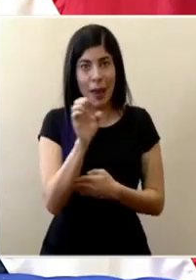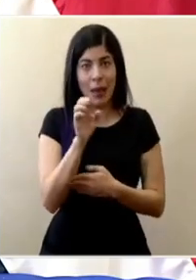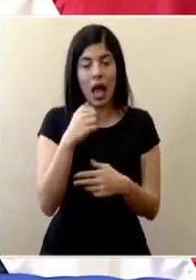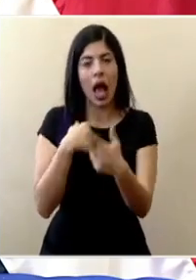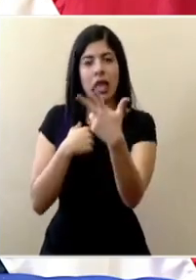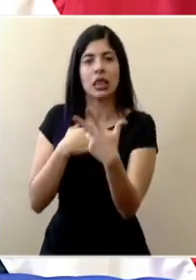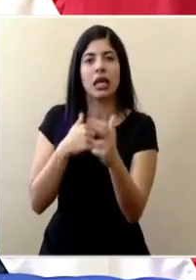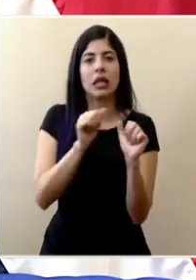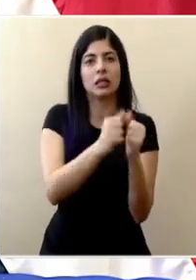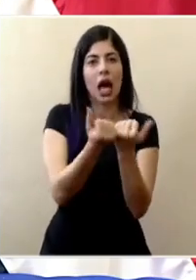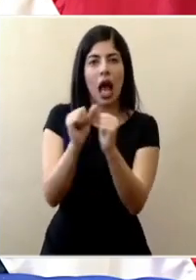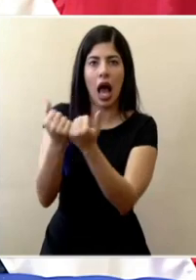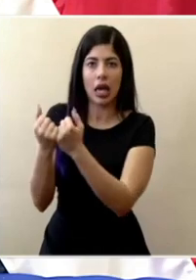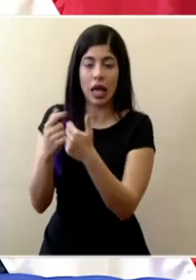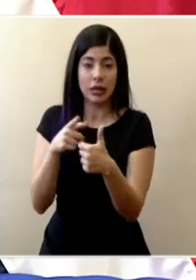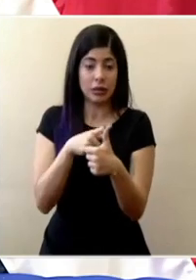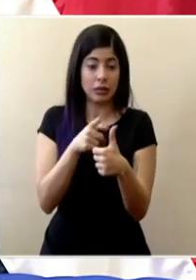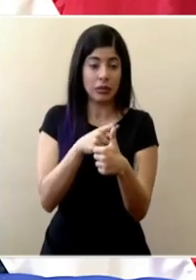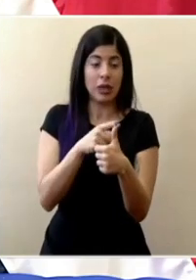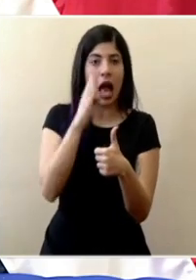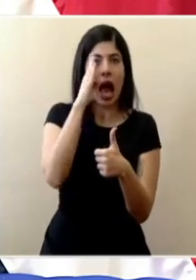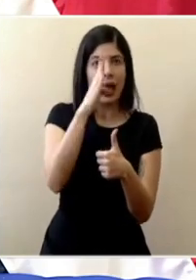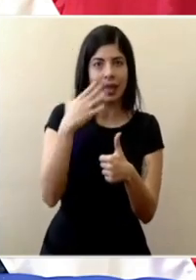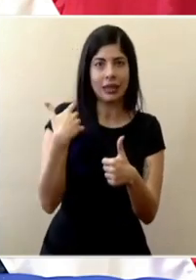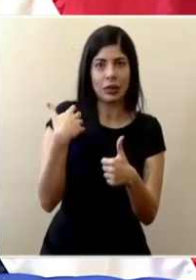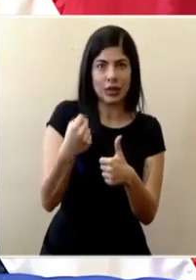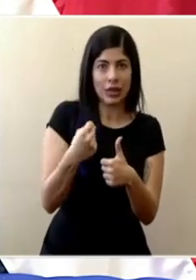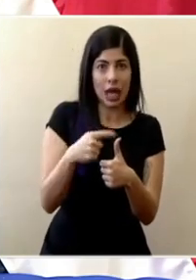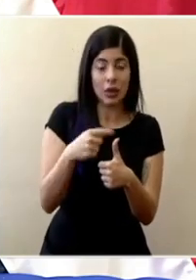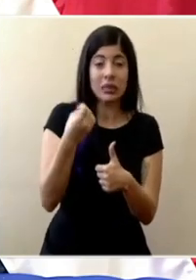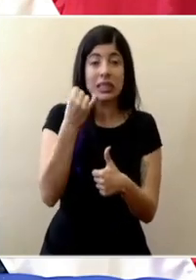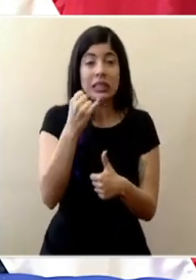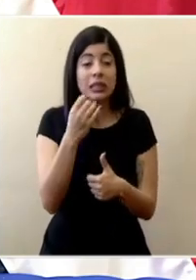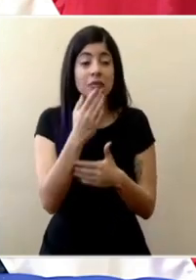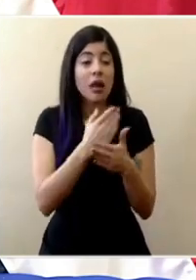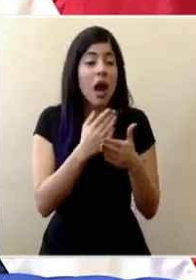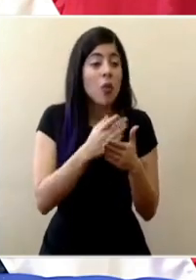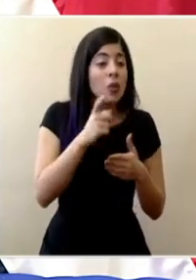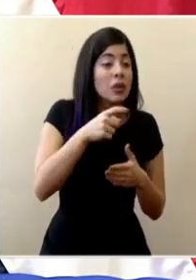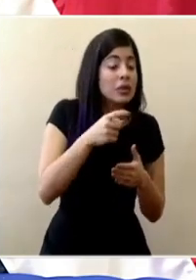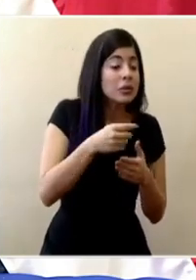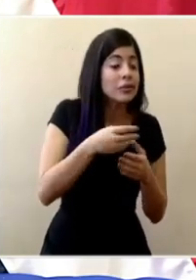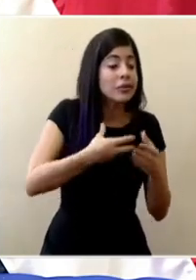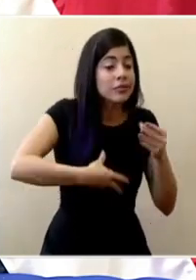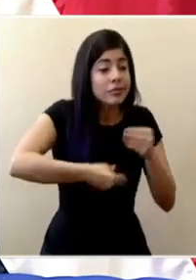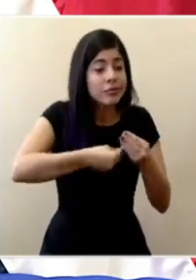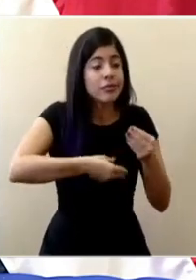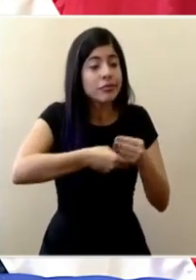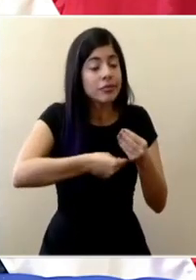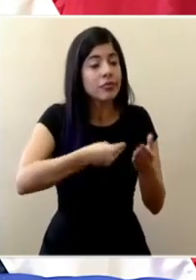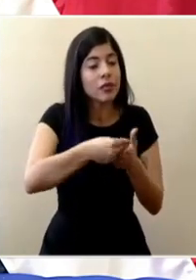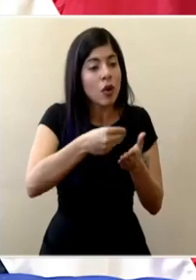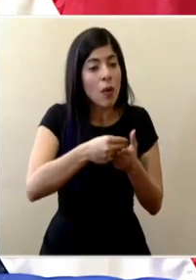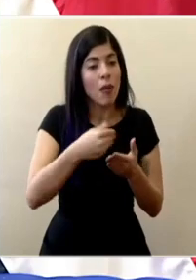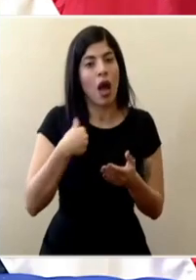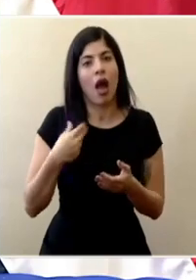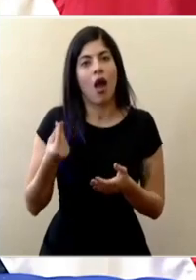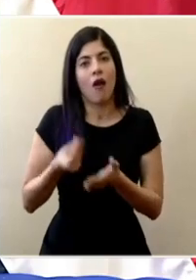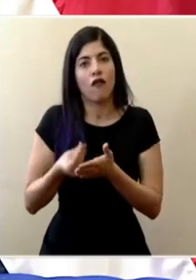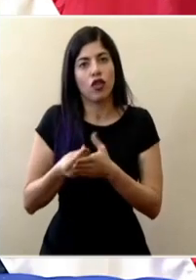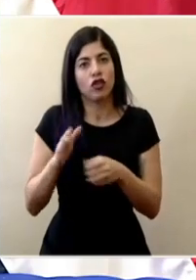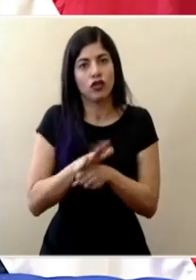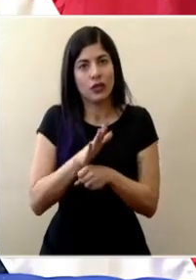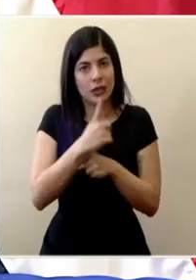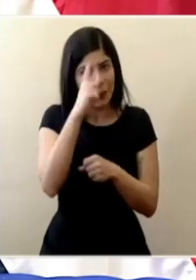sentidos fundamentales el primero atención sanitaria si hay algunos requerimientos adicionales que se necesitan pues contar con la fuente de